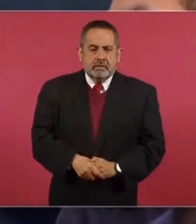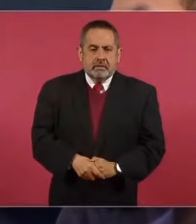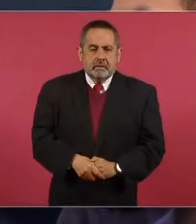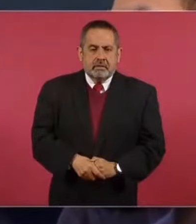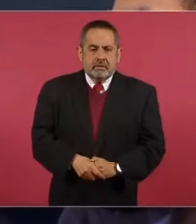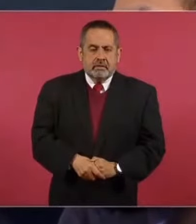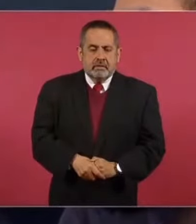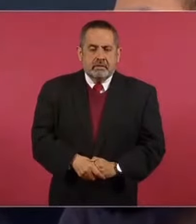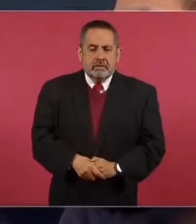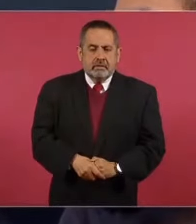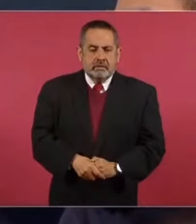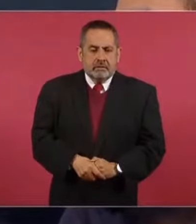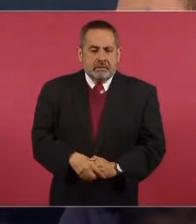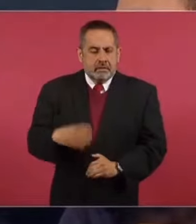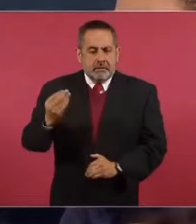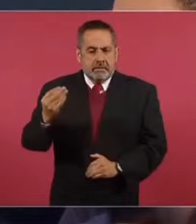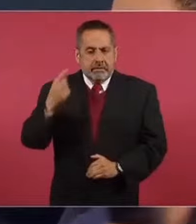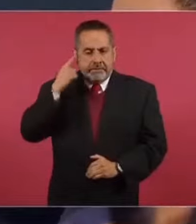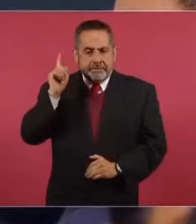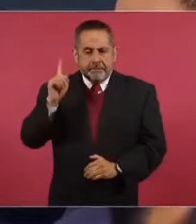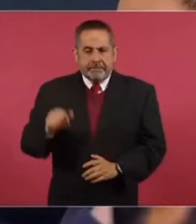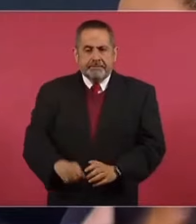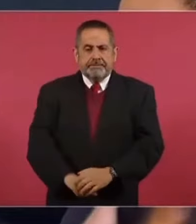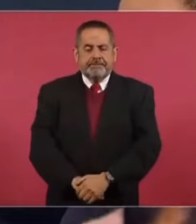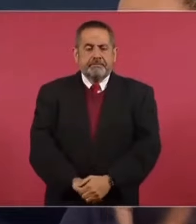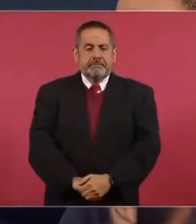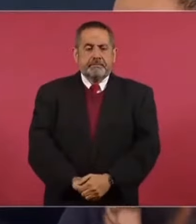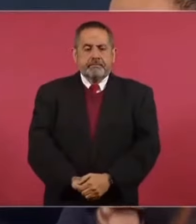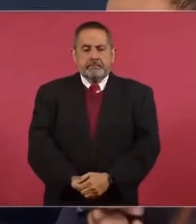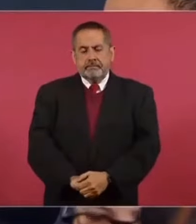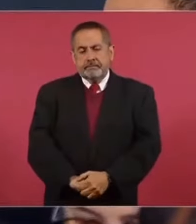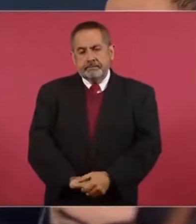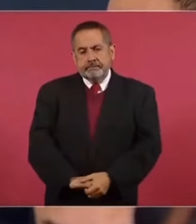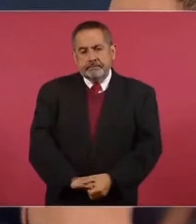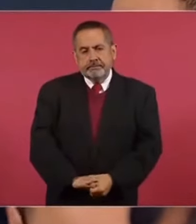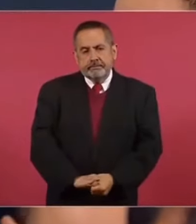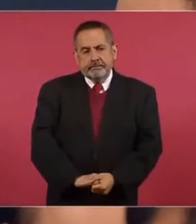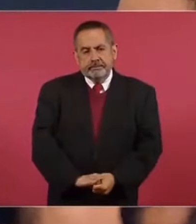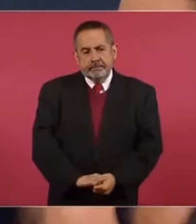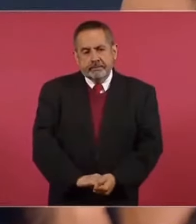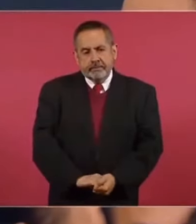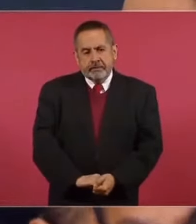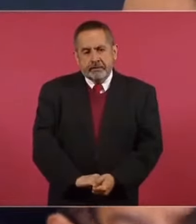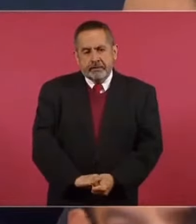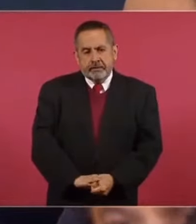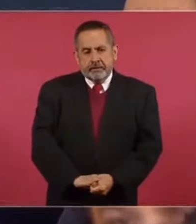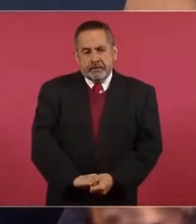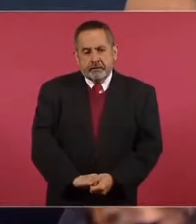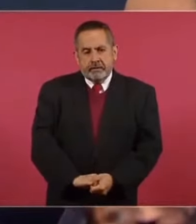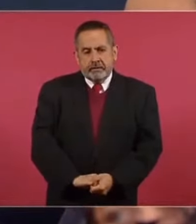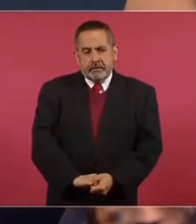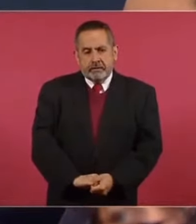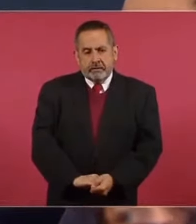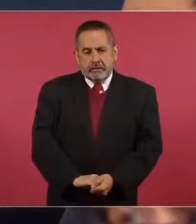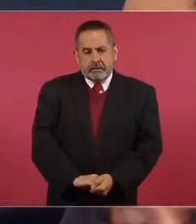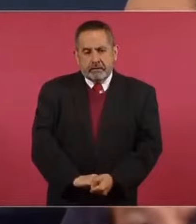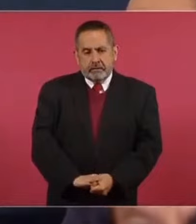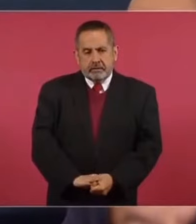por lo menos por mi parte, justamente se da prácticamente la recta final del tiempo que ustedes dieron para que las